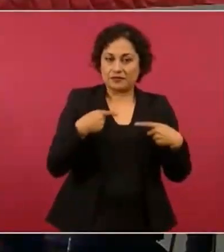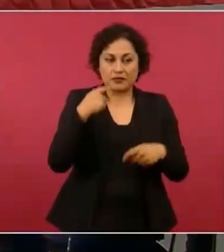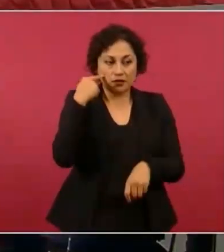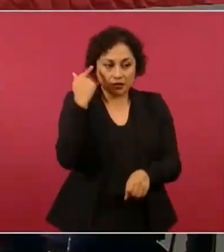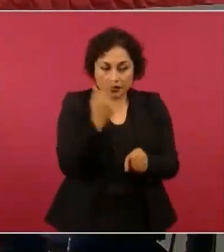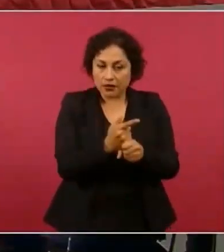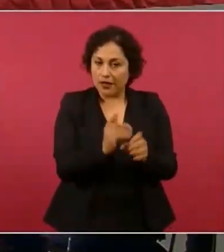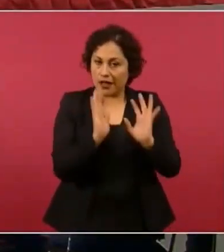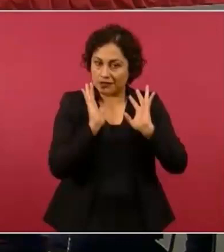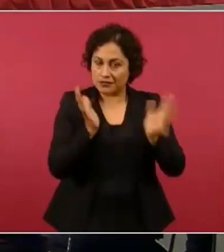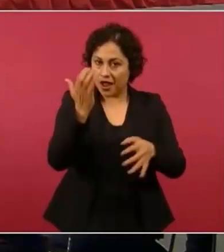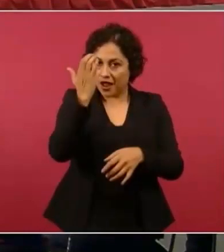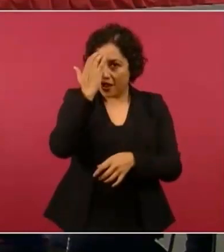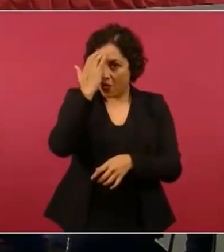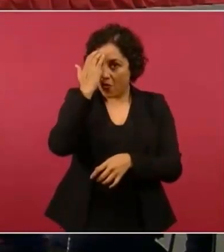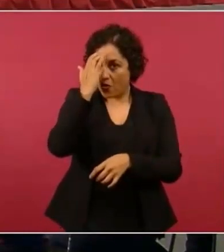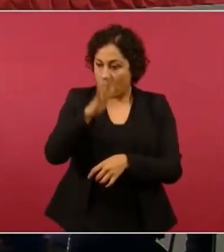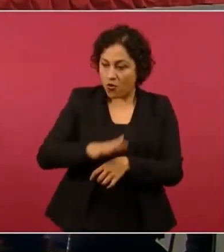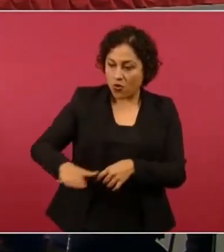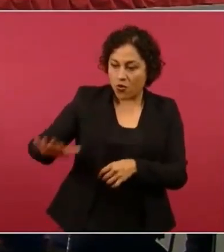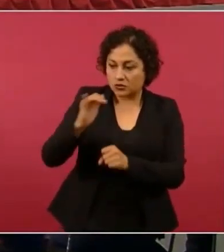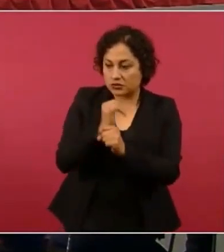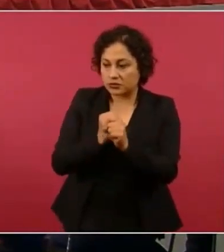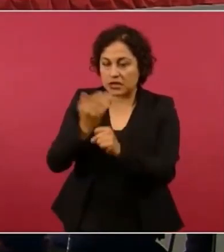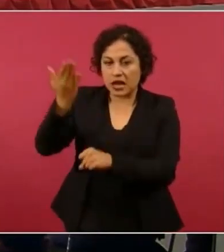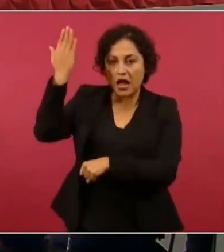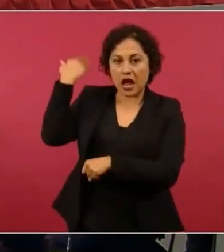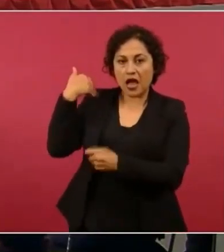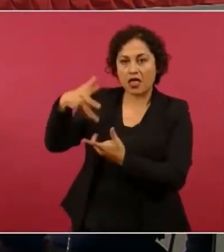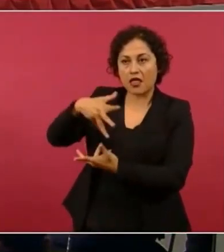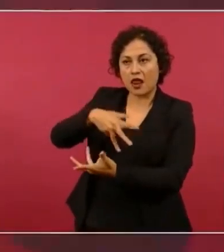actividades de lavado de dinero